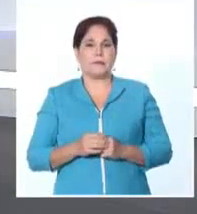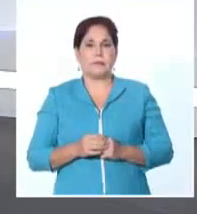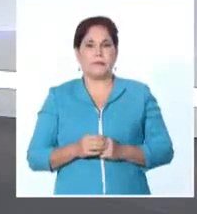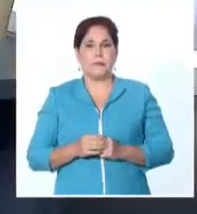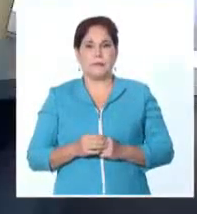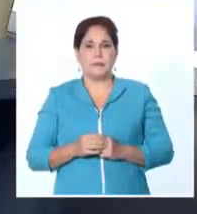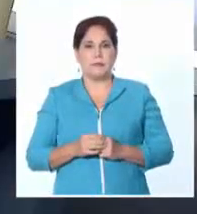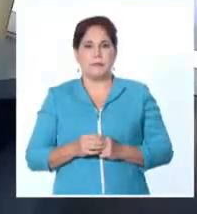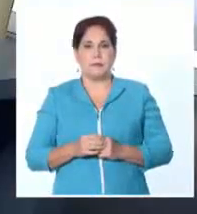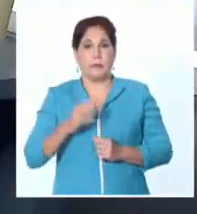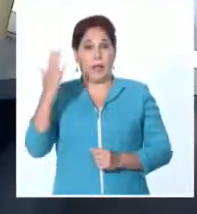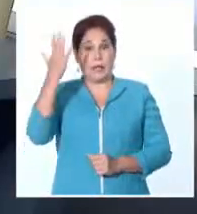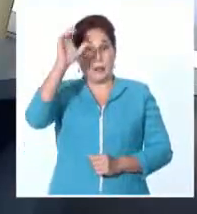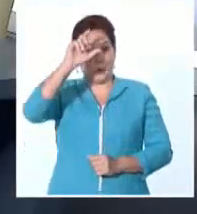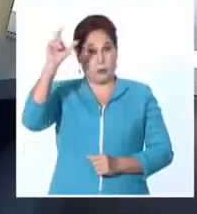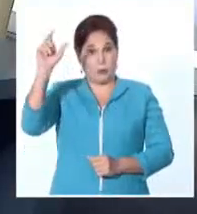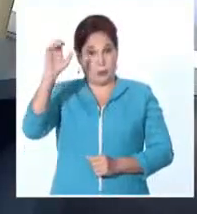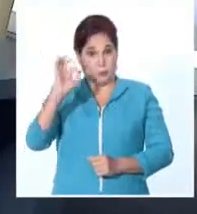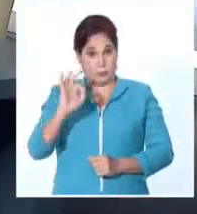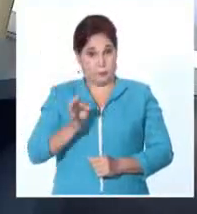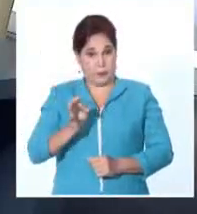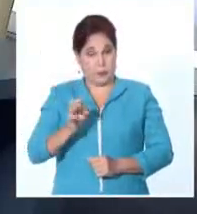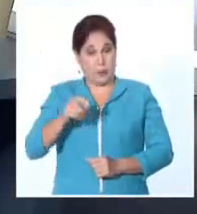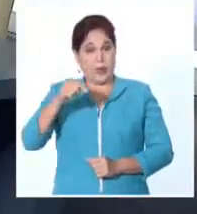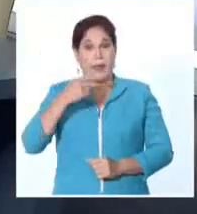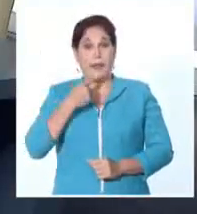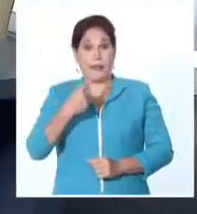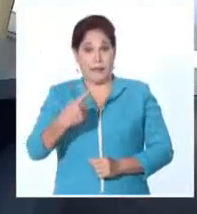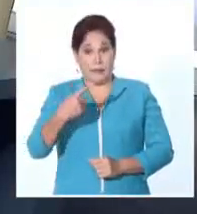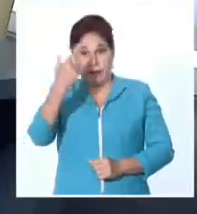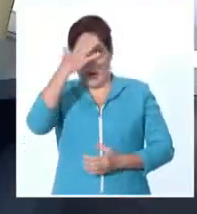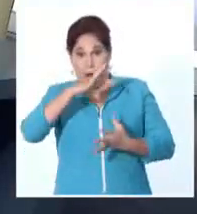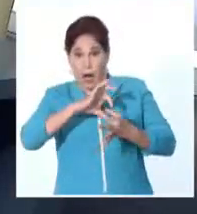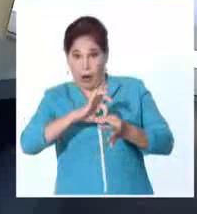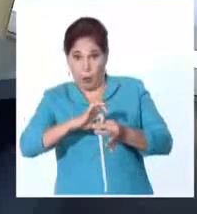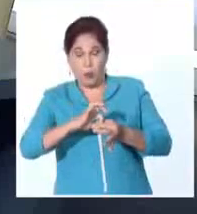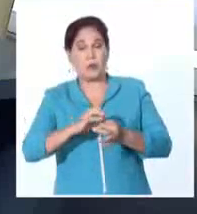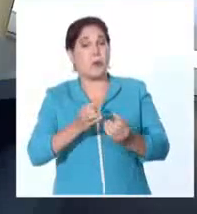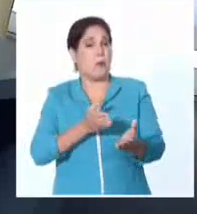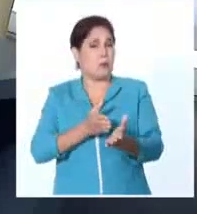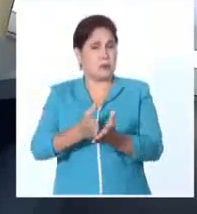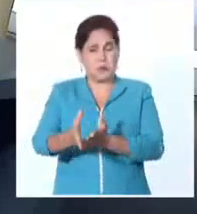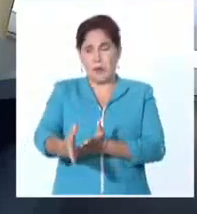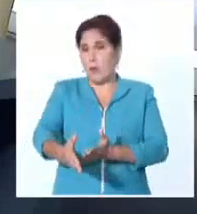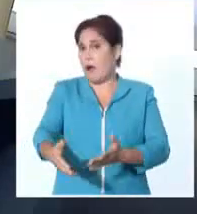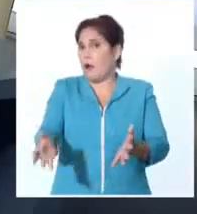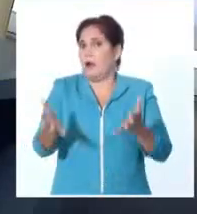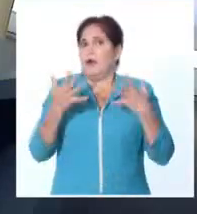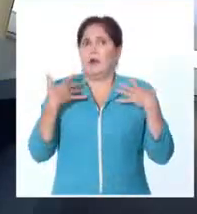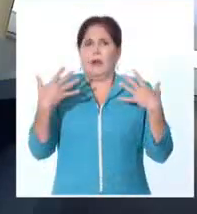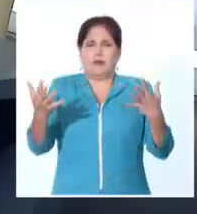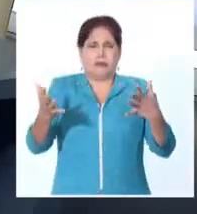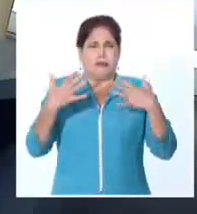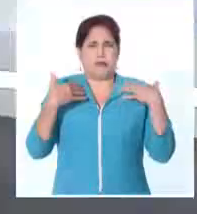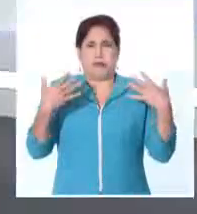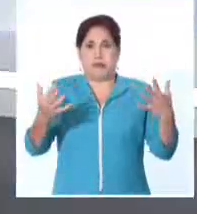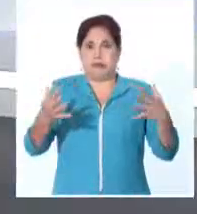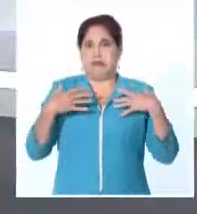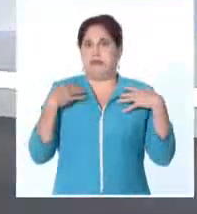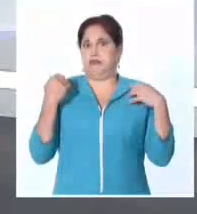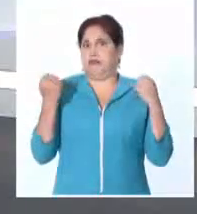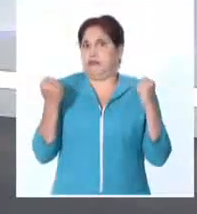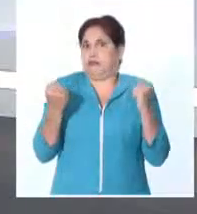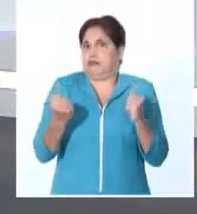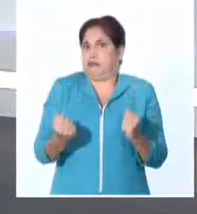Meteorología de Cuba, ha pronosticado para este mes de agosto que las temperaturas estarán muy por encima de la